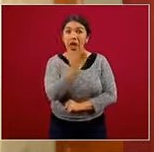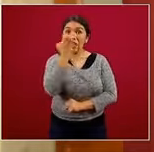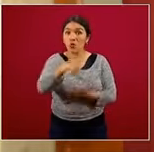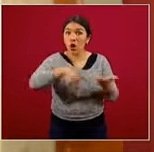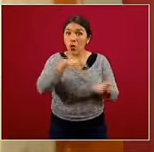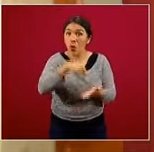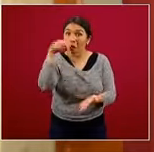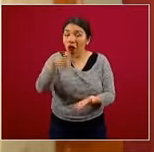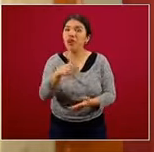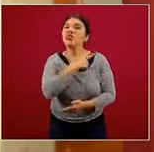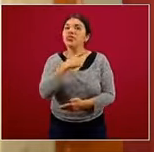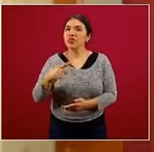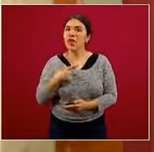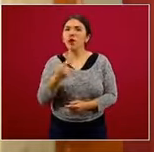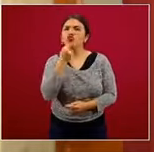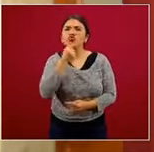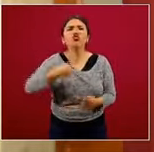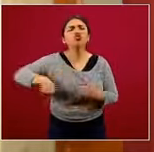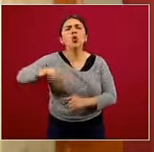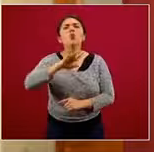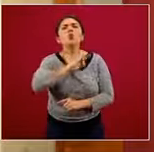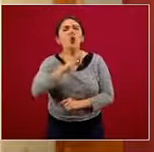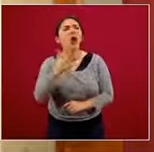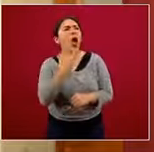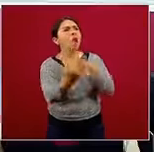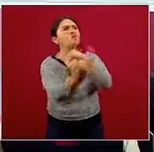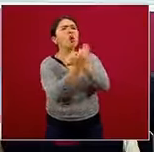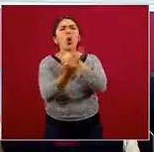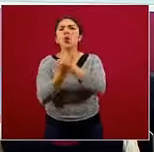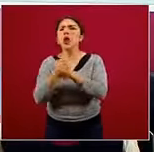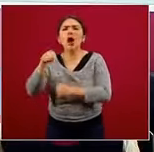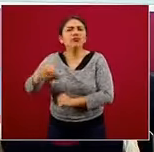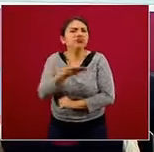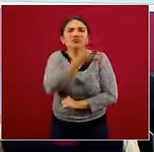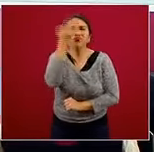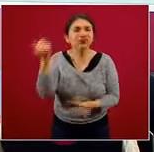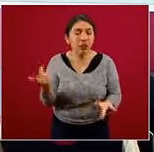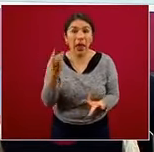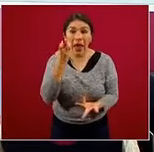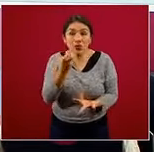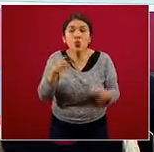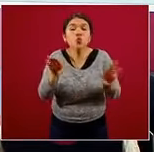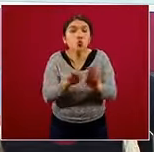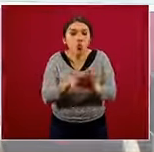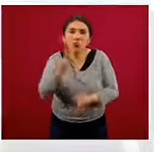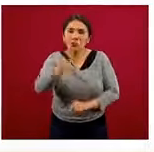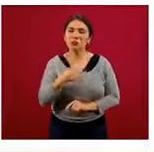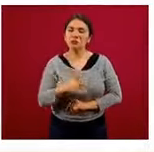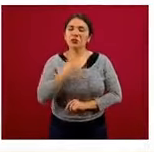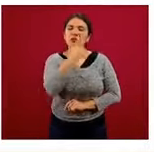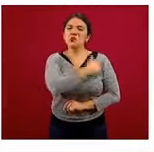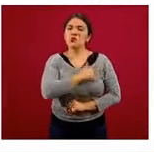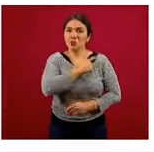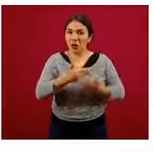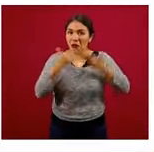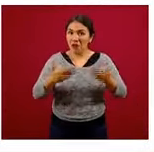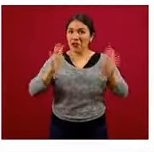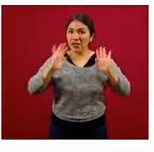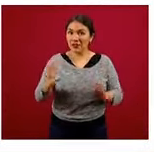tiene que ser un lugar en donde el niño tenga absoluta protección. Para esto, pues me da mucho gusto que ya